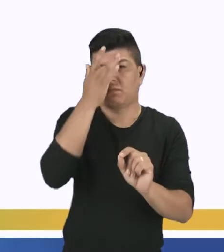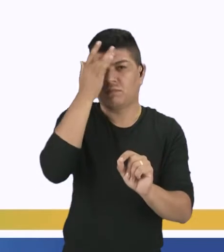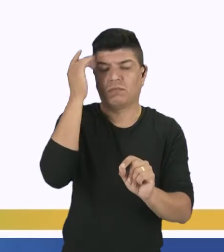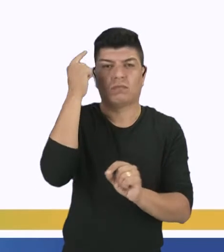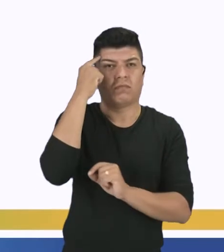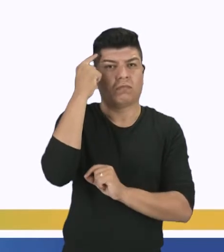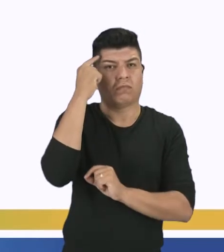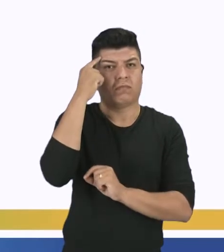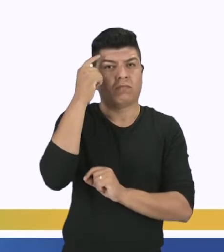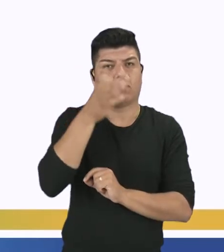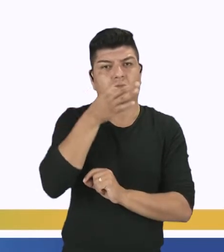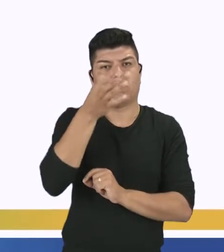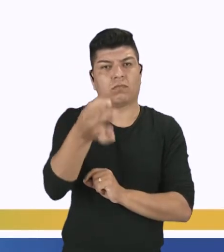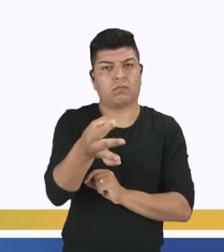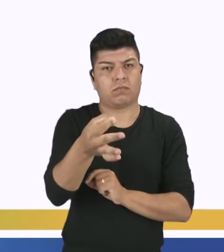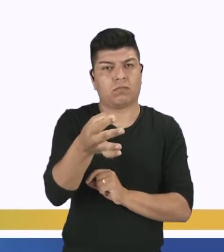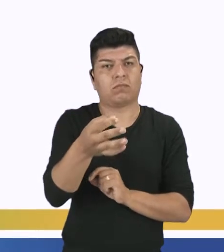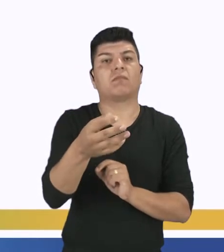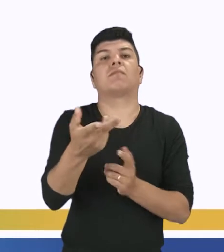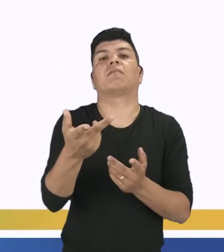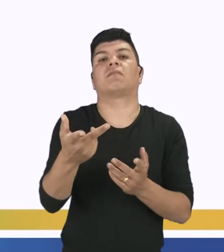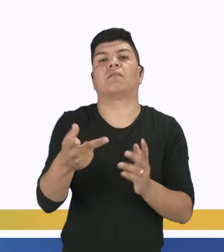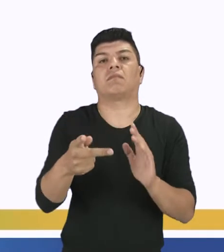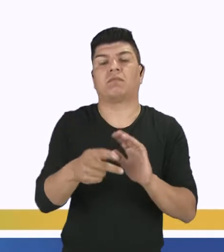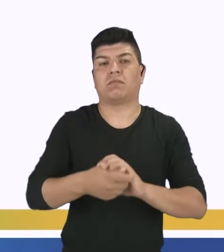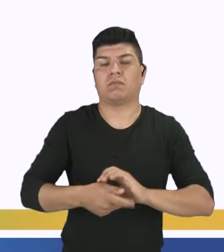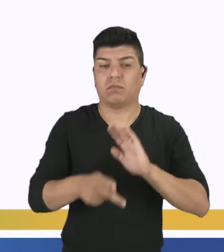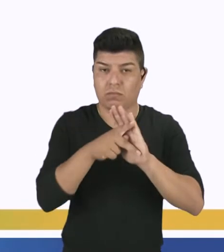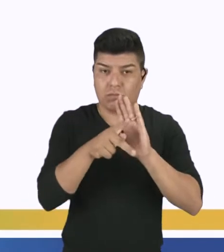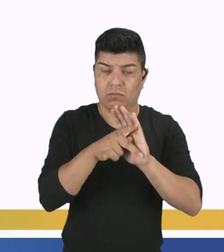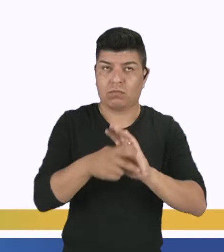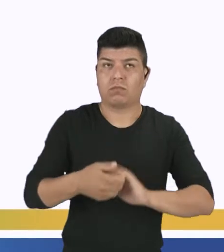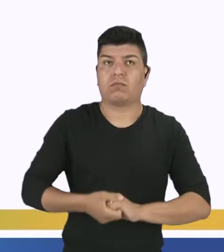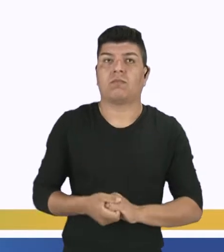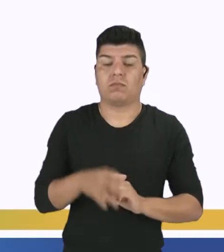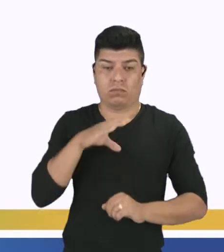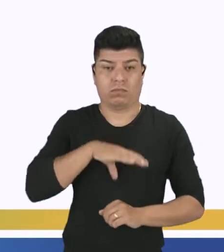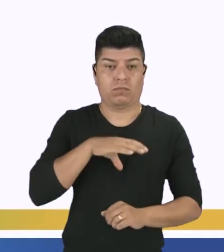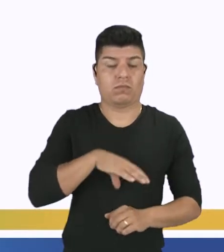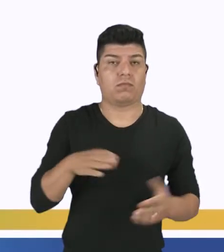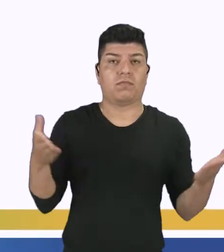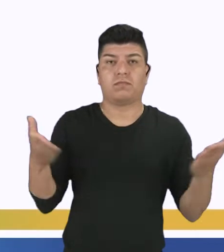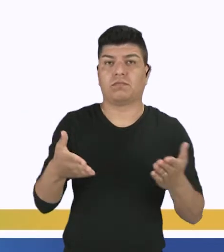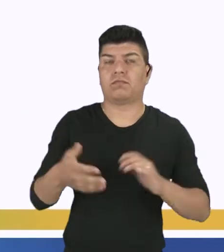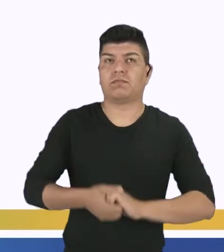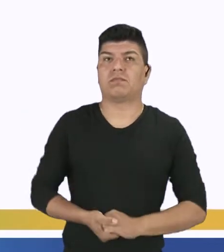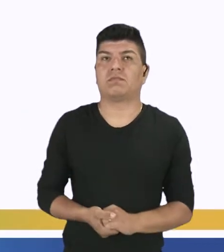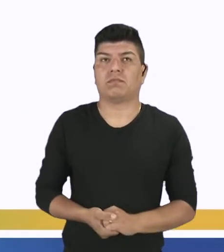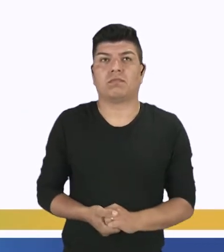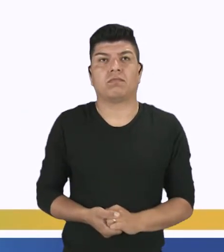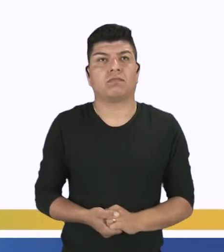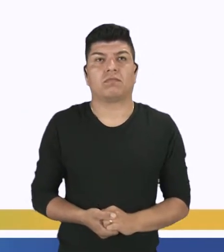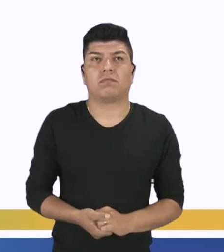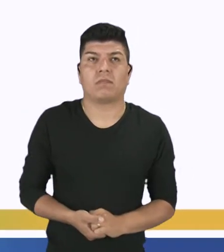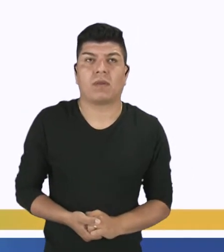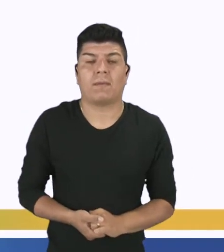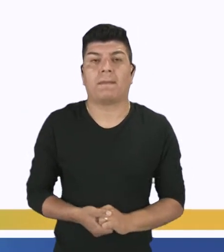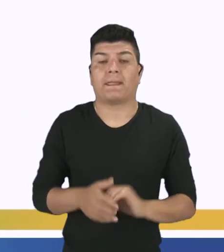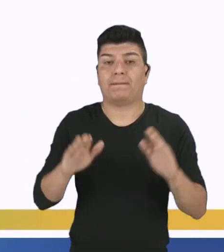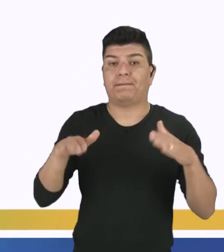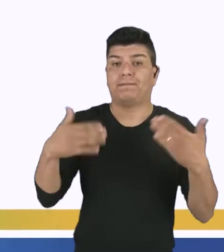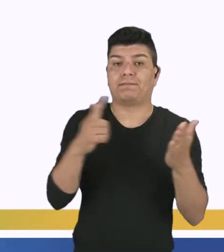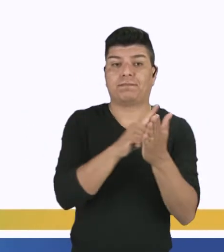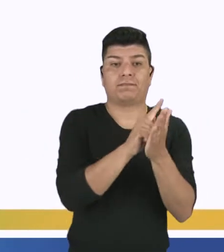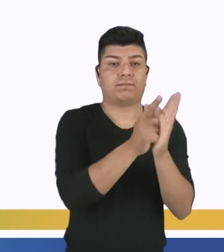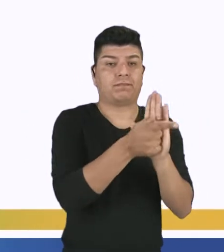piense y opine sobre la misma. Vamos para el portugués. Entonces, ¿cuál es el